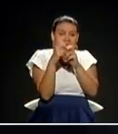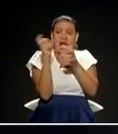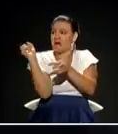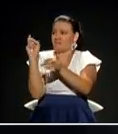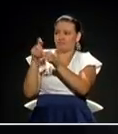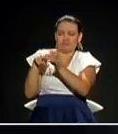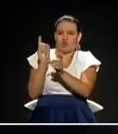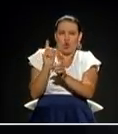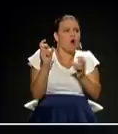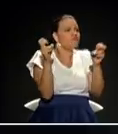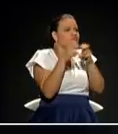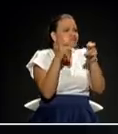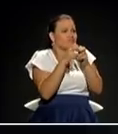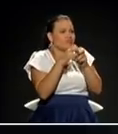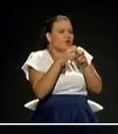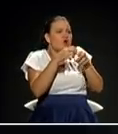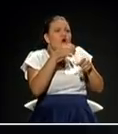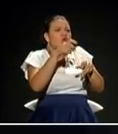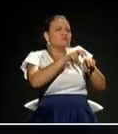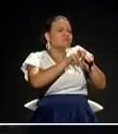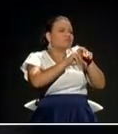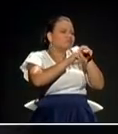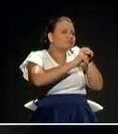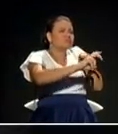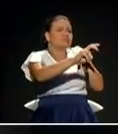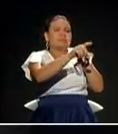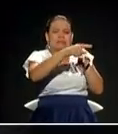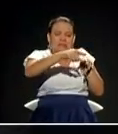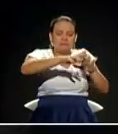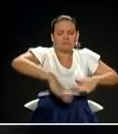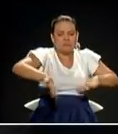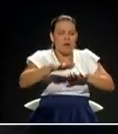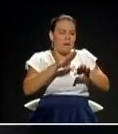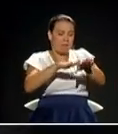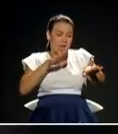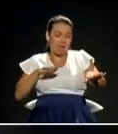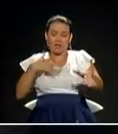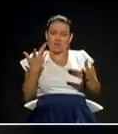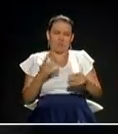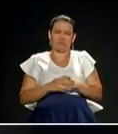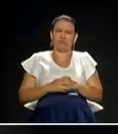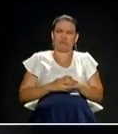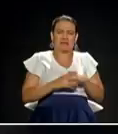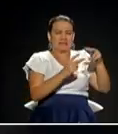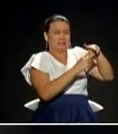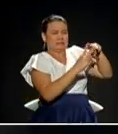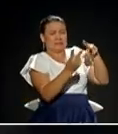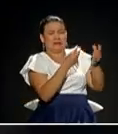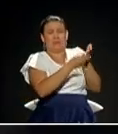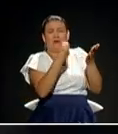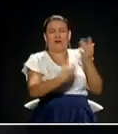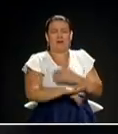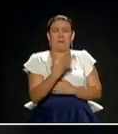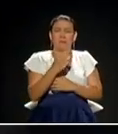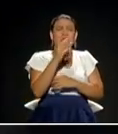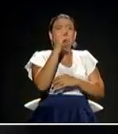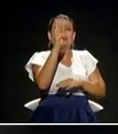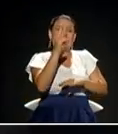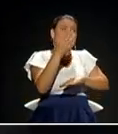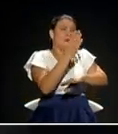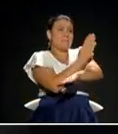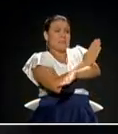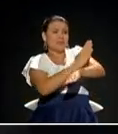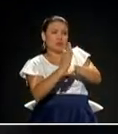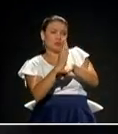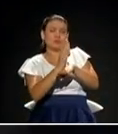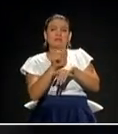organizando el transporte de la ciudad. ¿Y por qué sé que se puede hacer? Porque es mucho más barato. El tranvía vale alrededor de 3 billones. Los